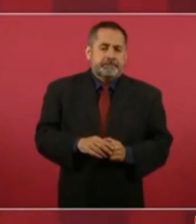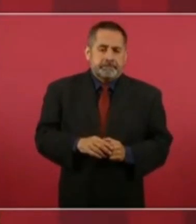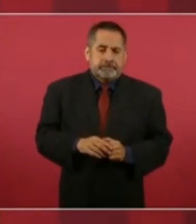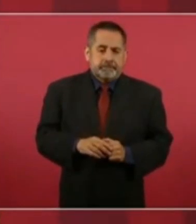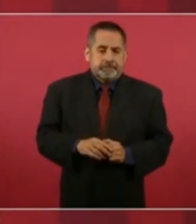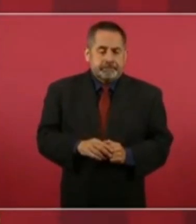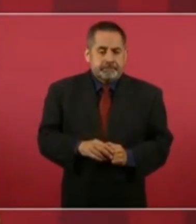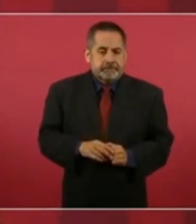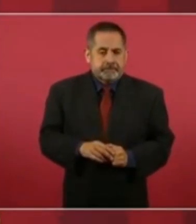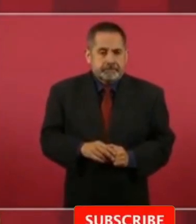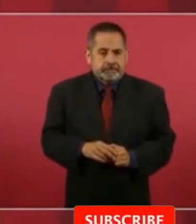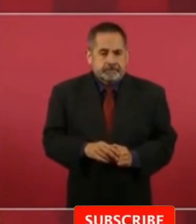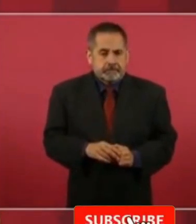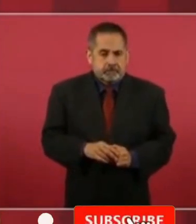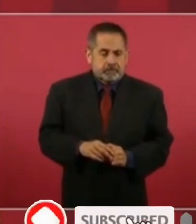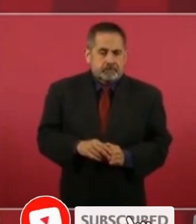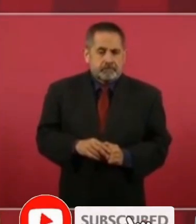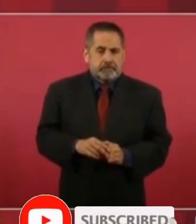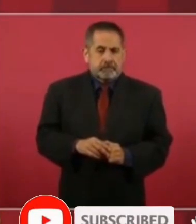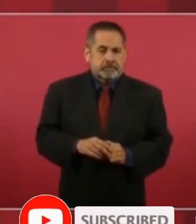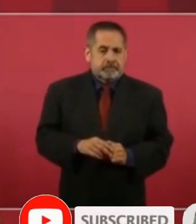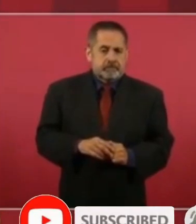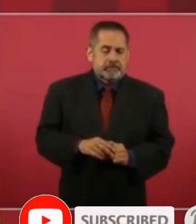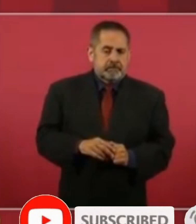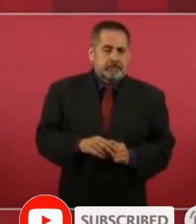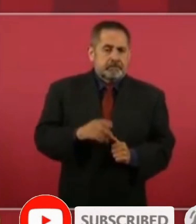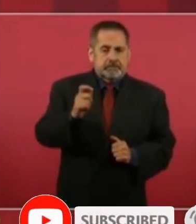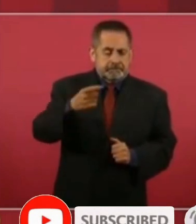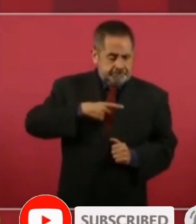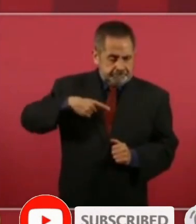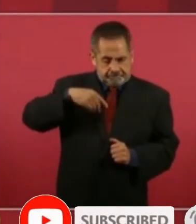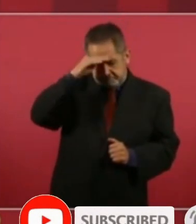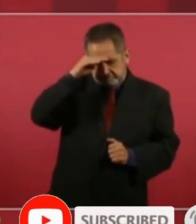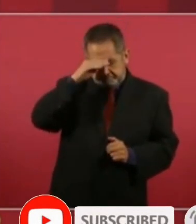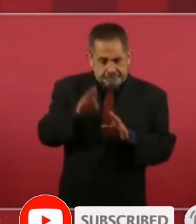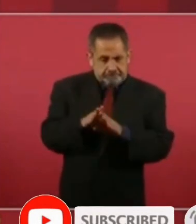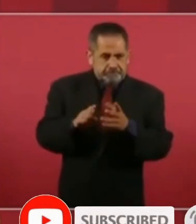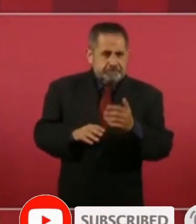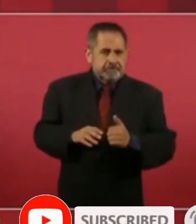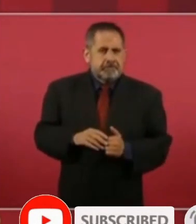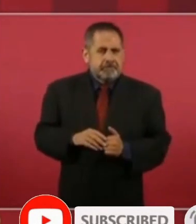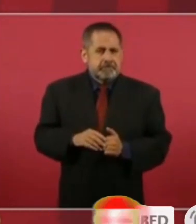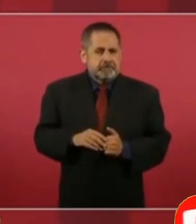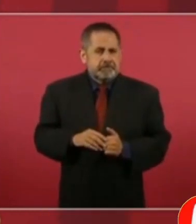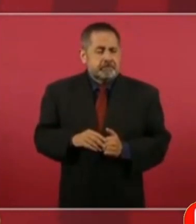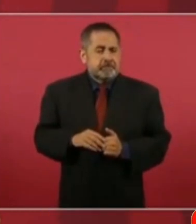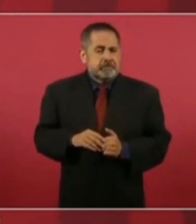que busquemos que